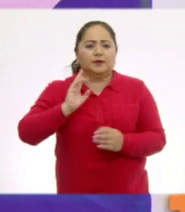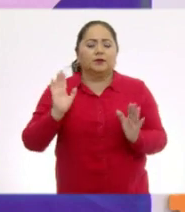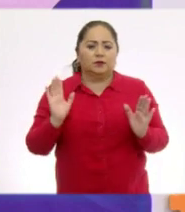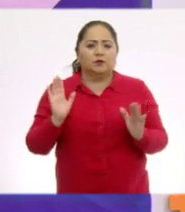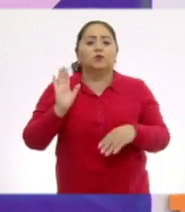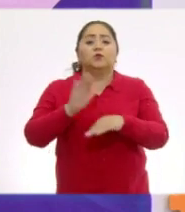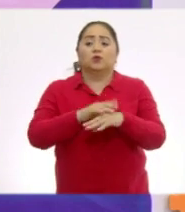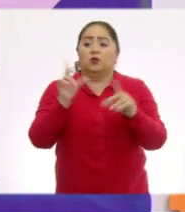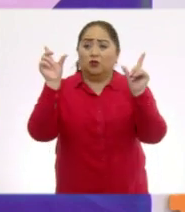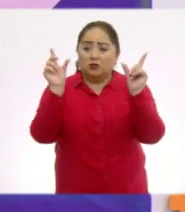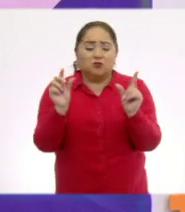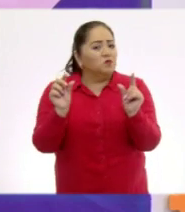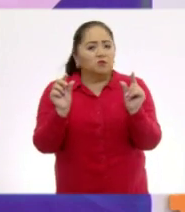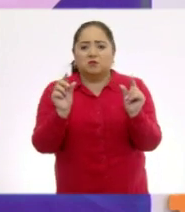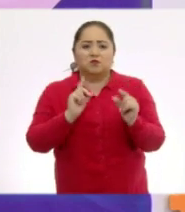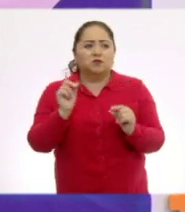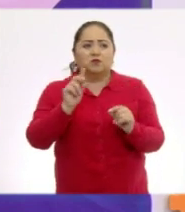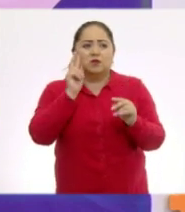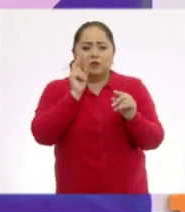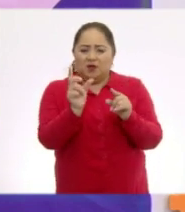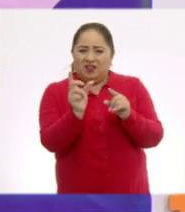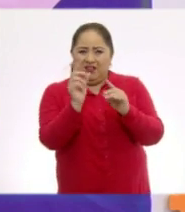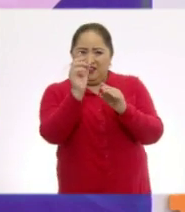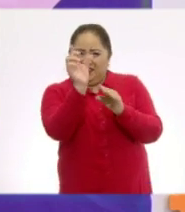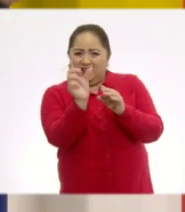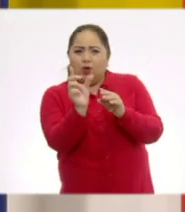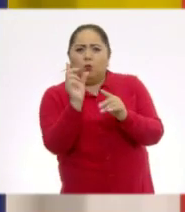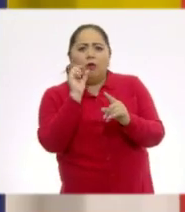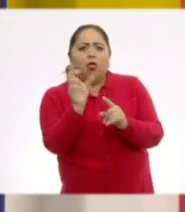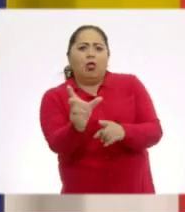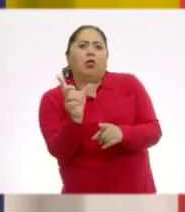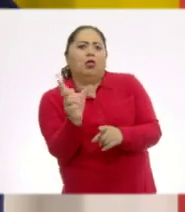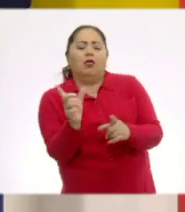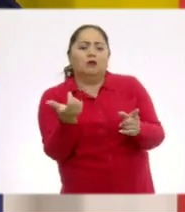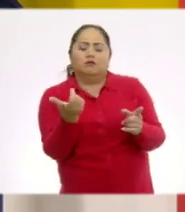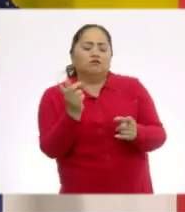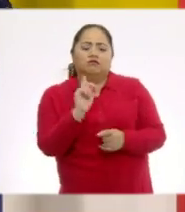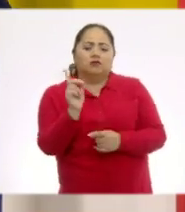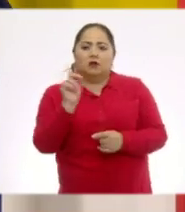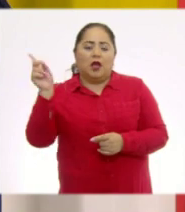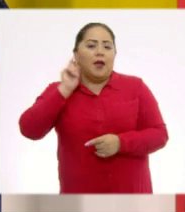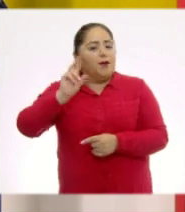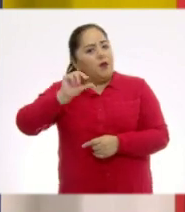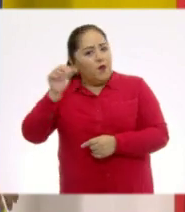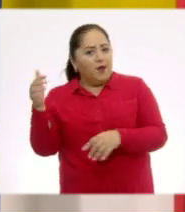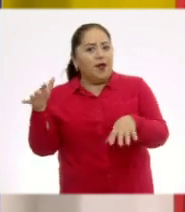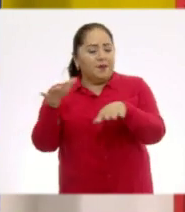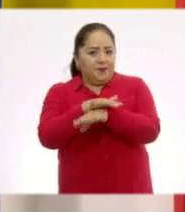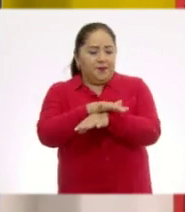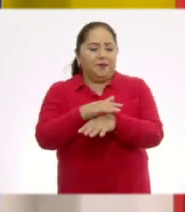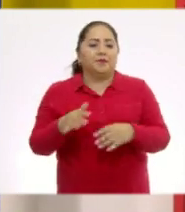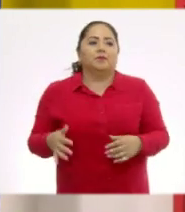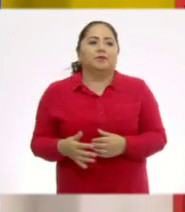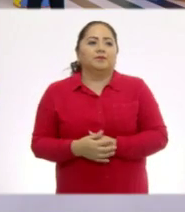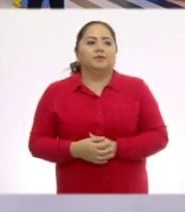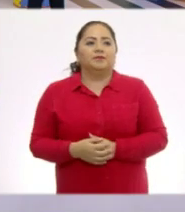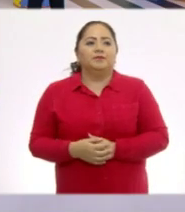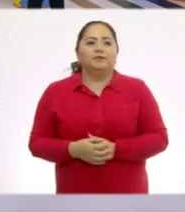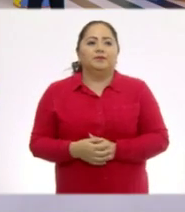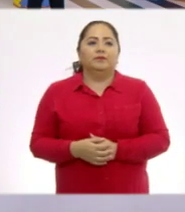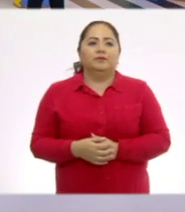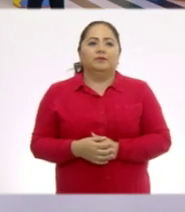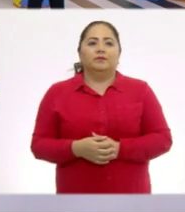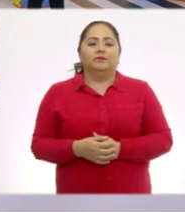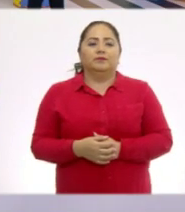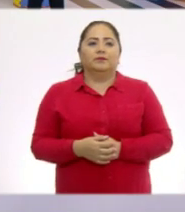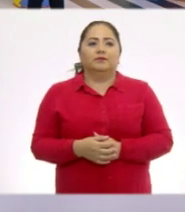mediano porque si te das cuenta, en medio termina como que... Cierto. ...en puntita y en esa no se ve. Muy bien. cambiada por